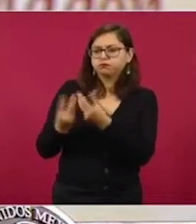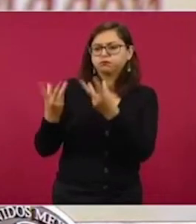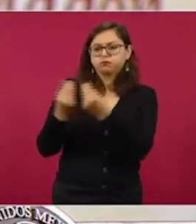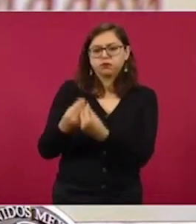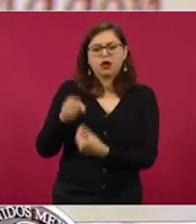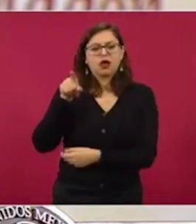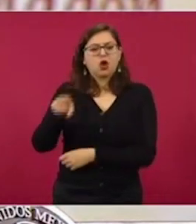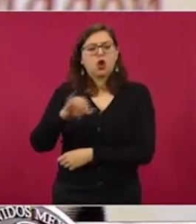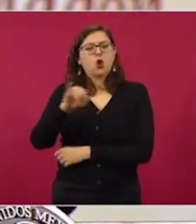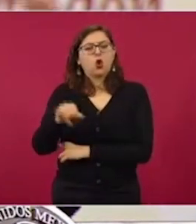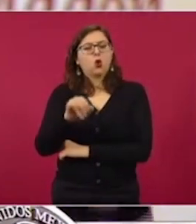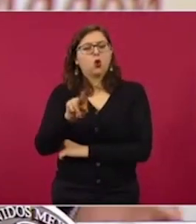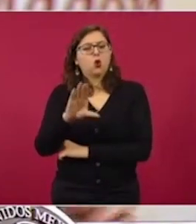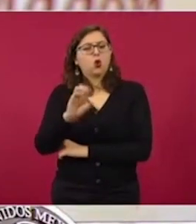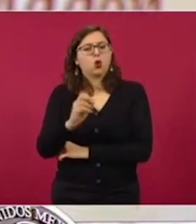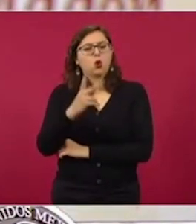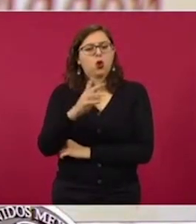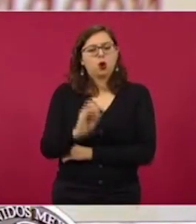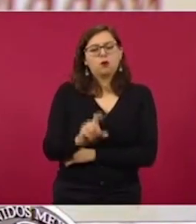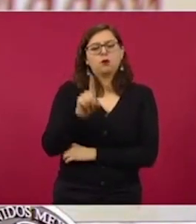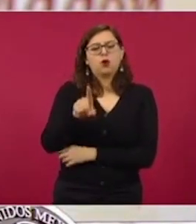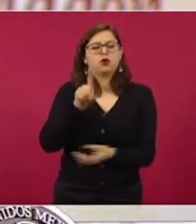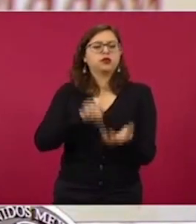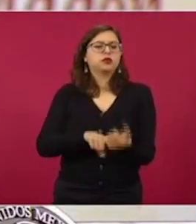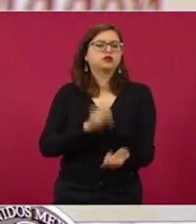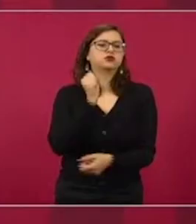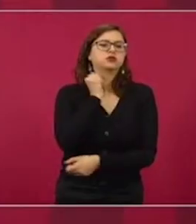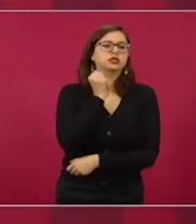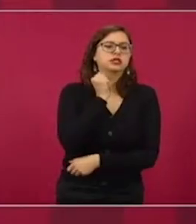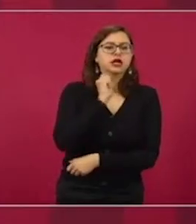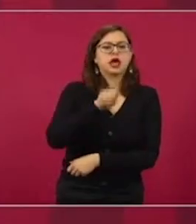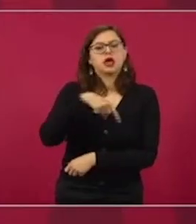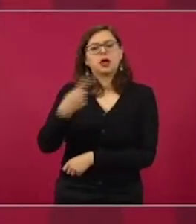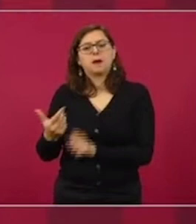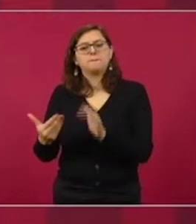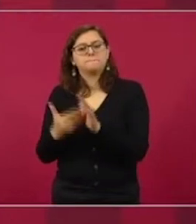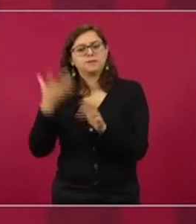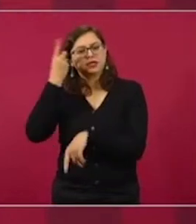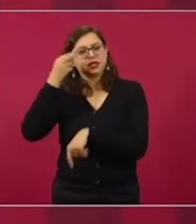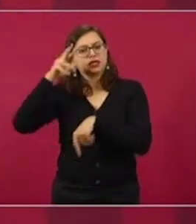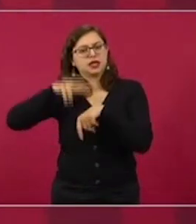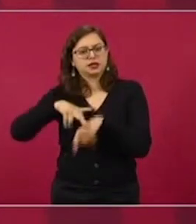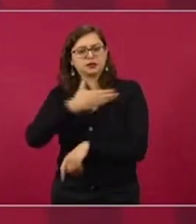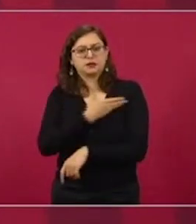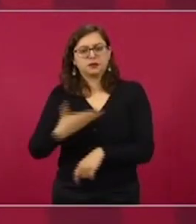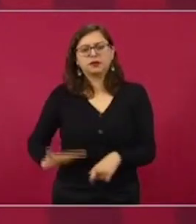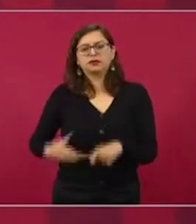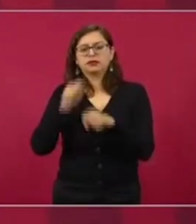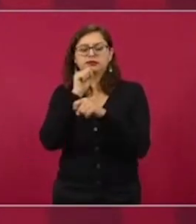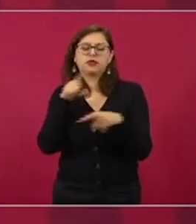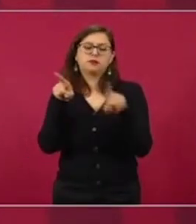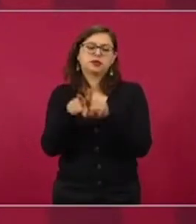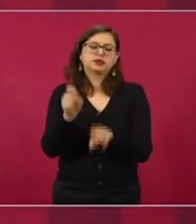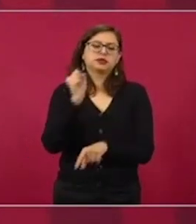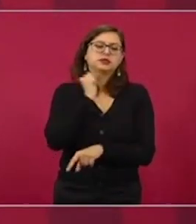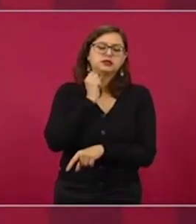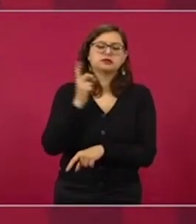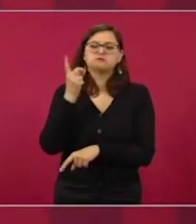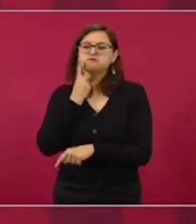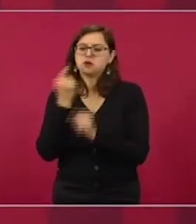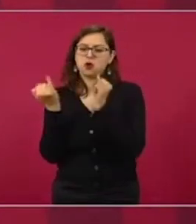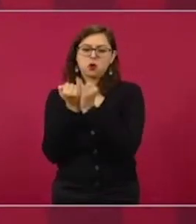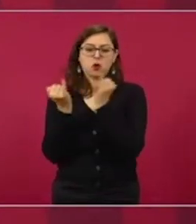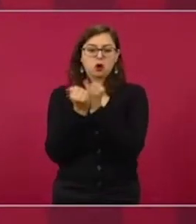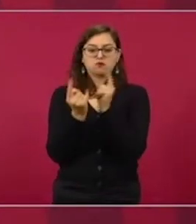Junta de Coordinación Política del Senado, con los presidentes de las mesas directivas también de diputados y de